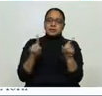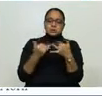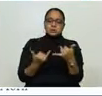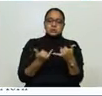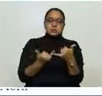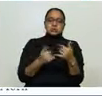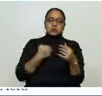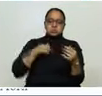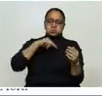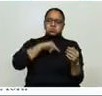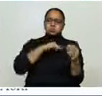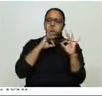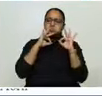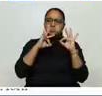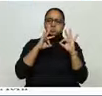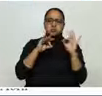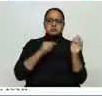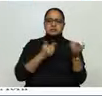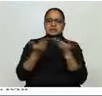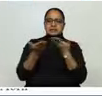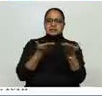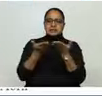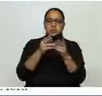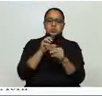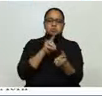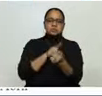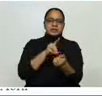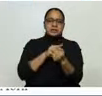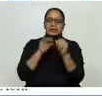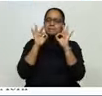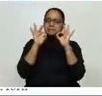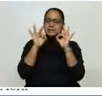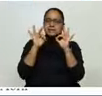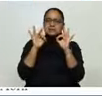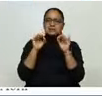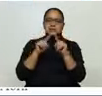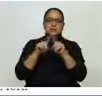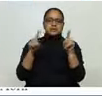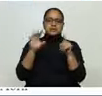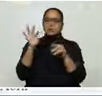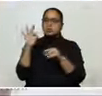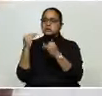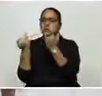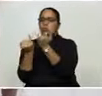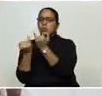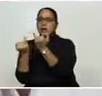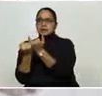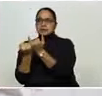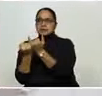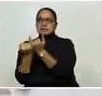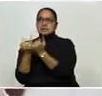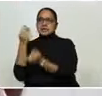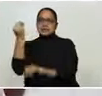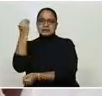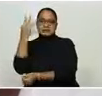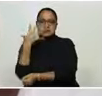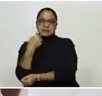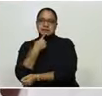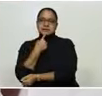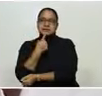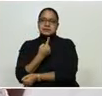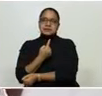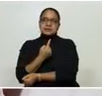nosotros tenemos esa capacidad de atención y eso es lo que yo les decía, no es lo mismo tener, y esa contención